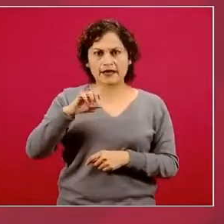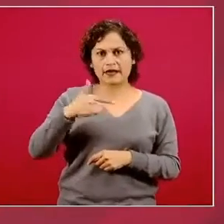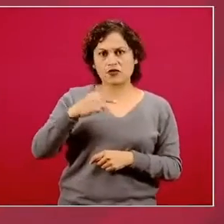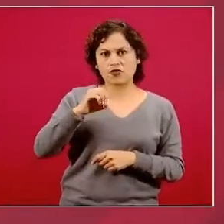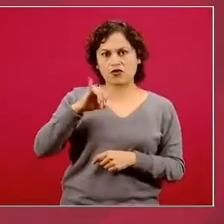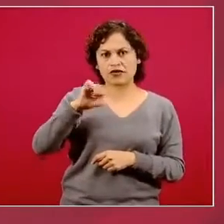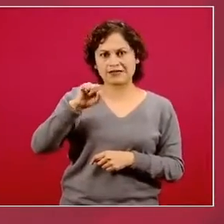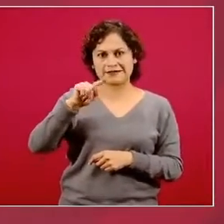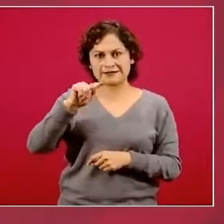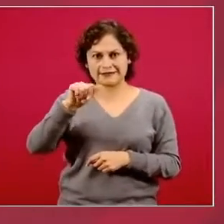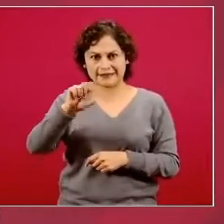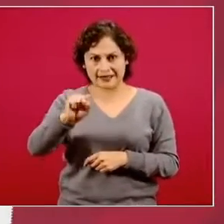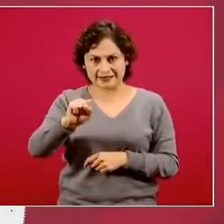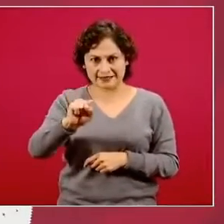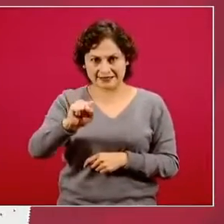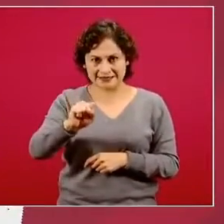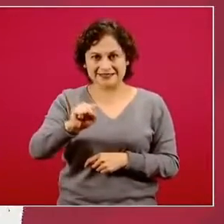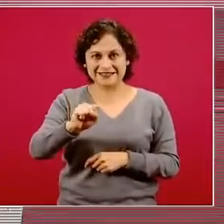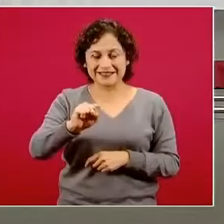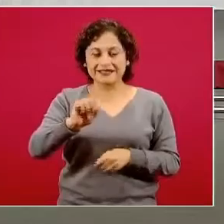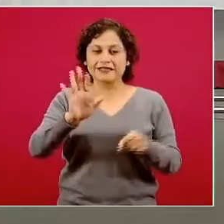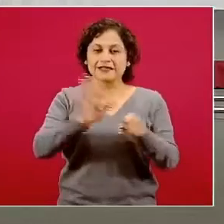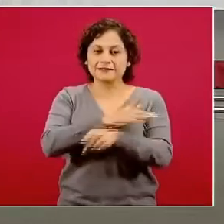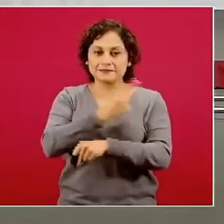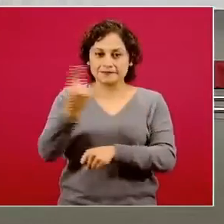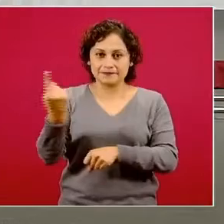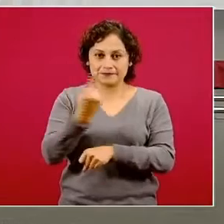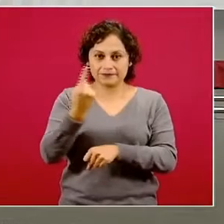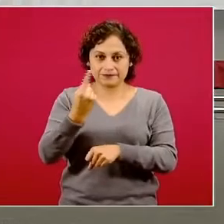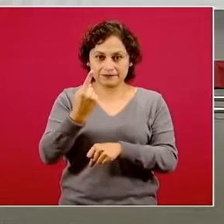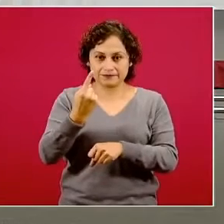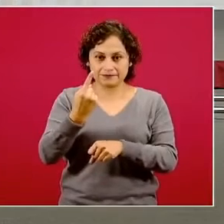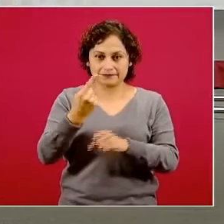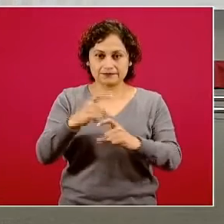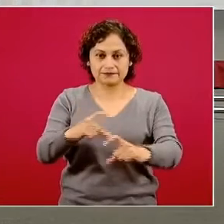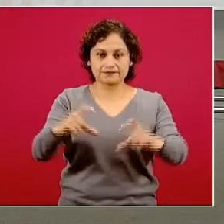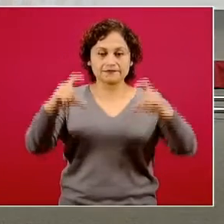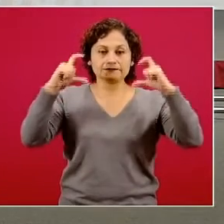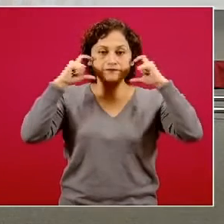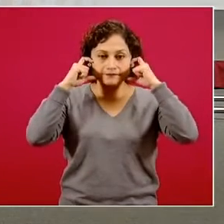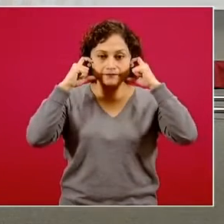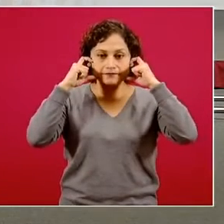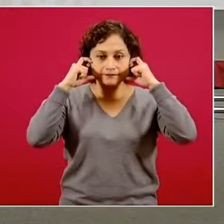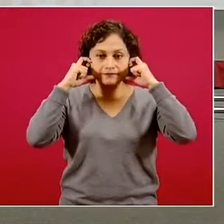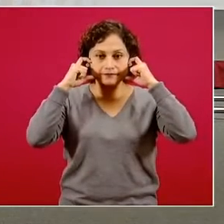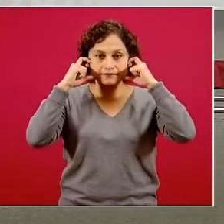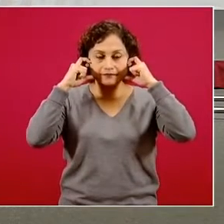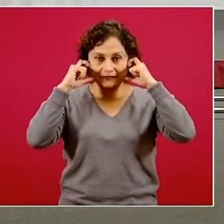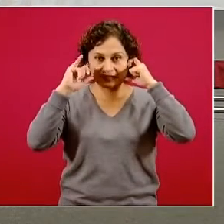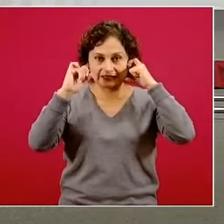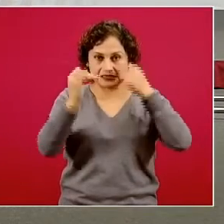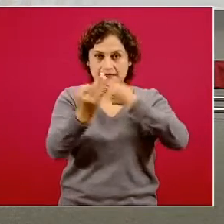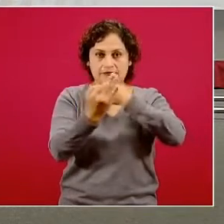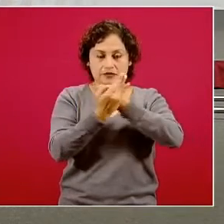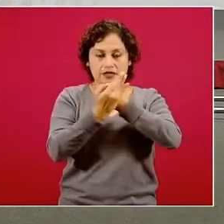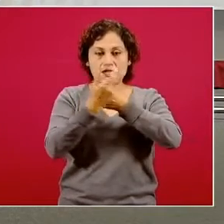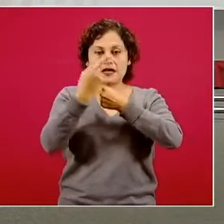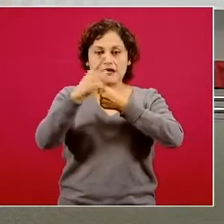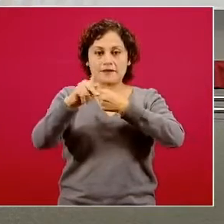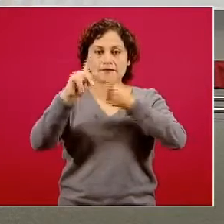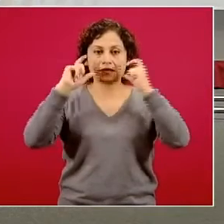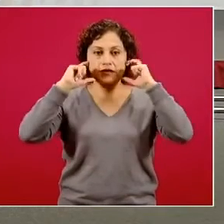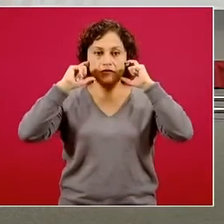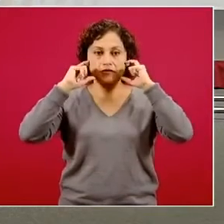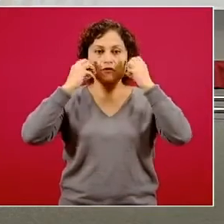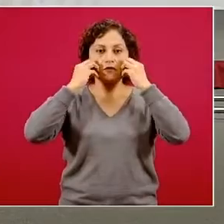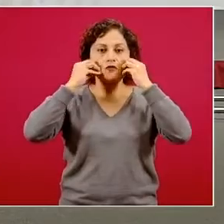porque protegen a la hora de ingresar, pero a la hora de sacar el aire lo sacan